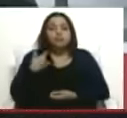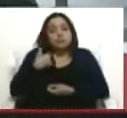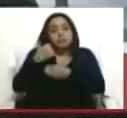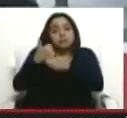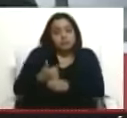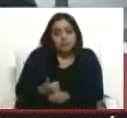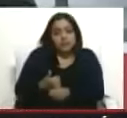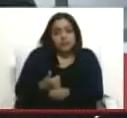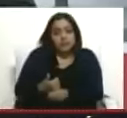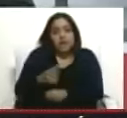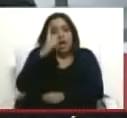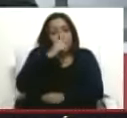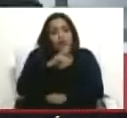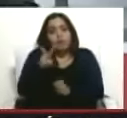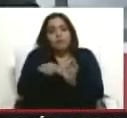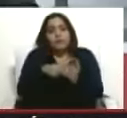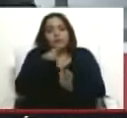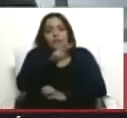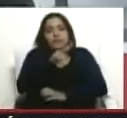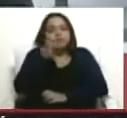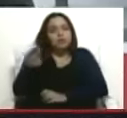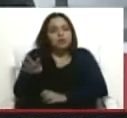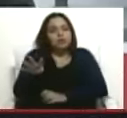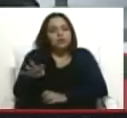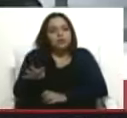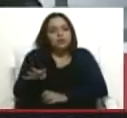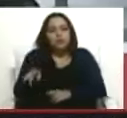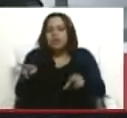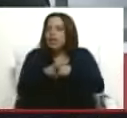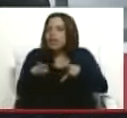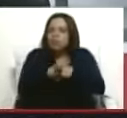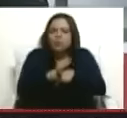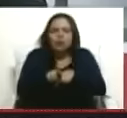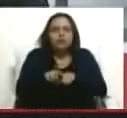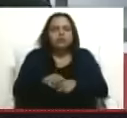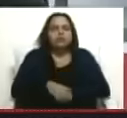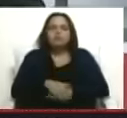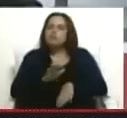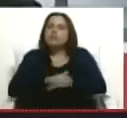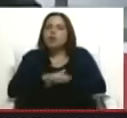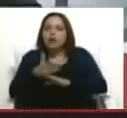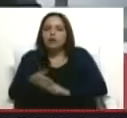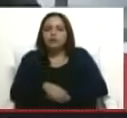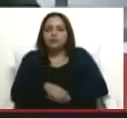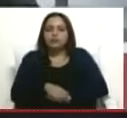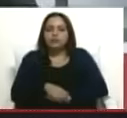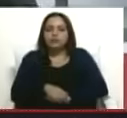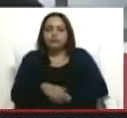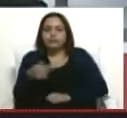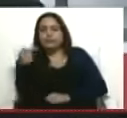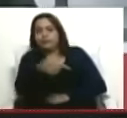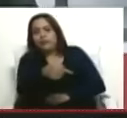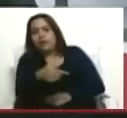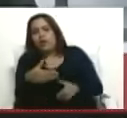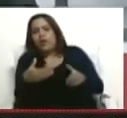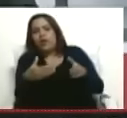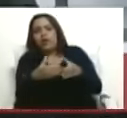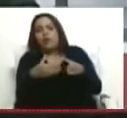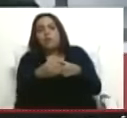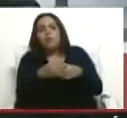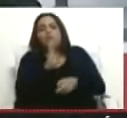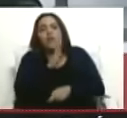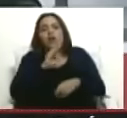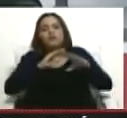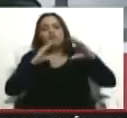2024 es y será así. ¿Por qué? Bueno, mira, hasta el propio Banco Mundial ha dicho que